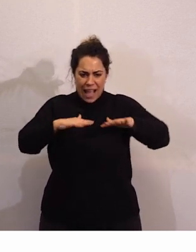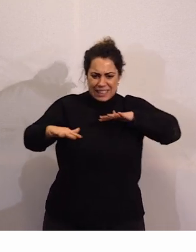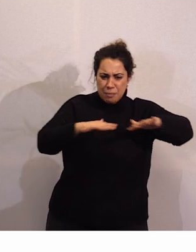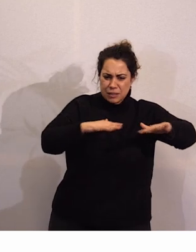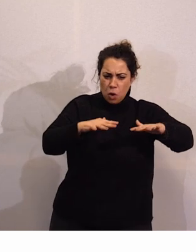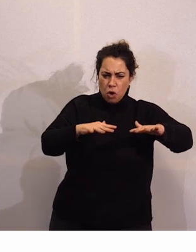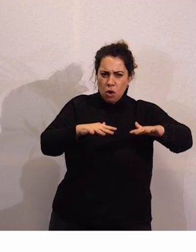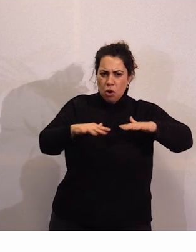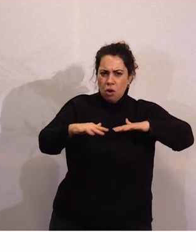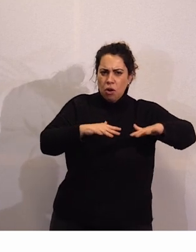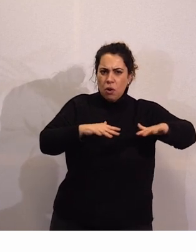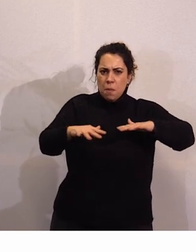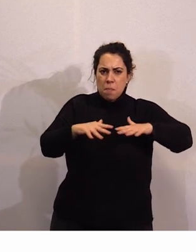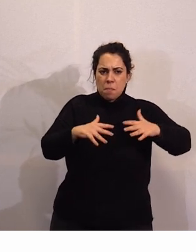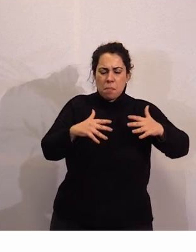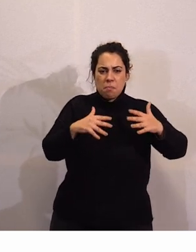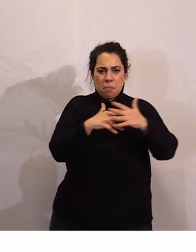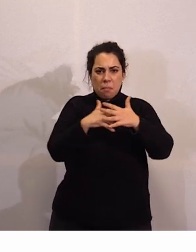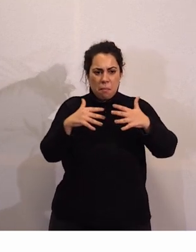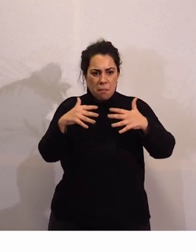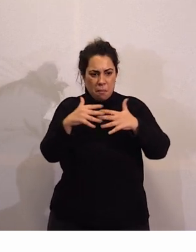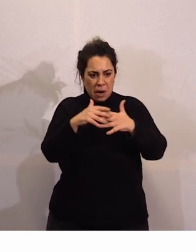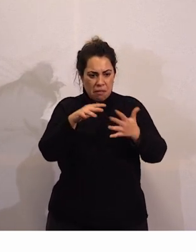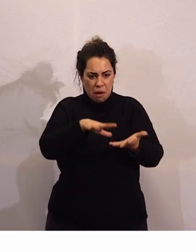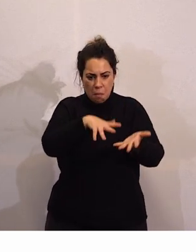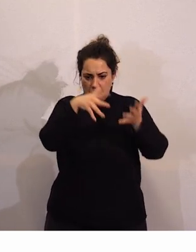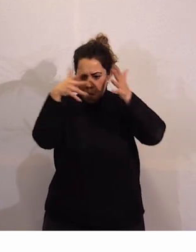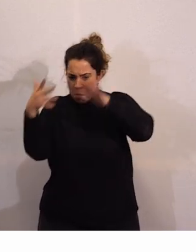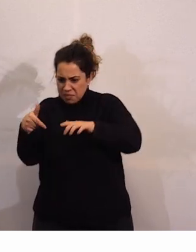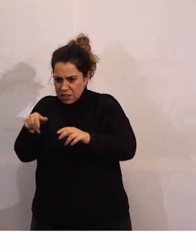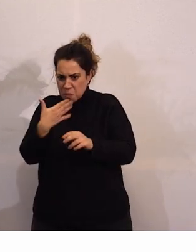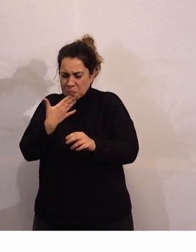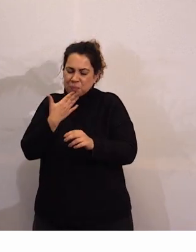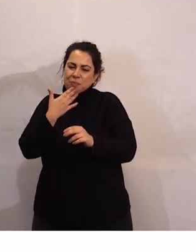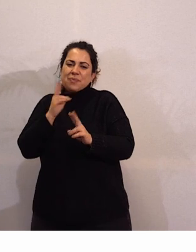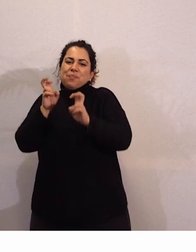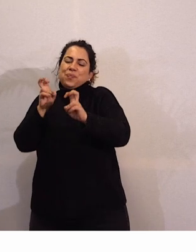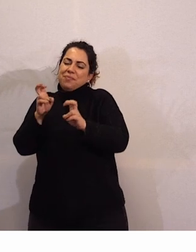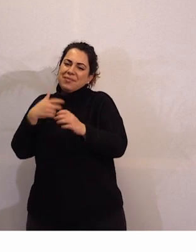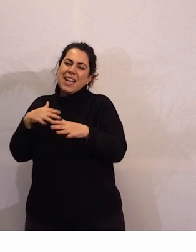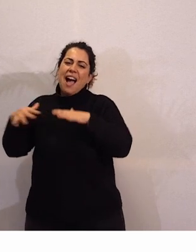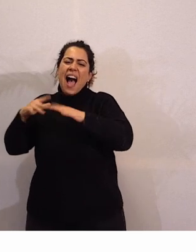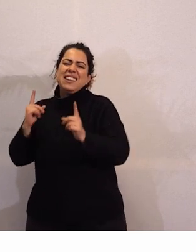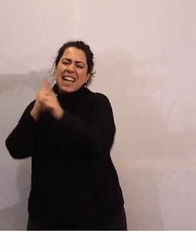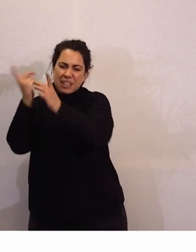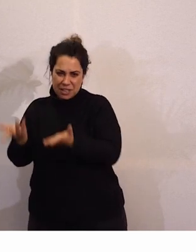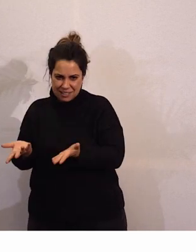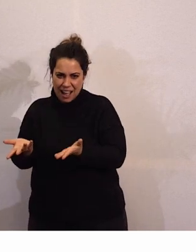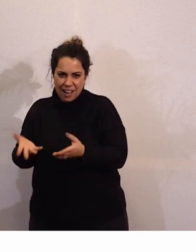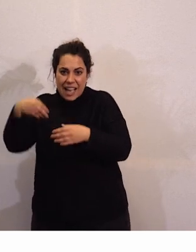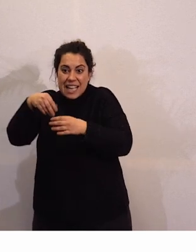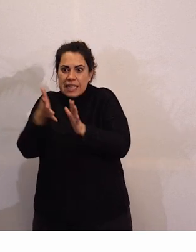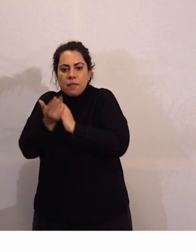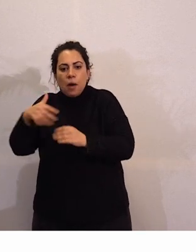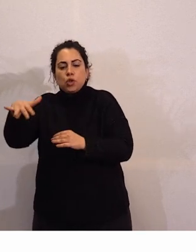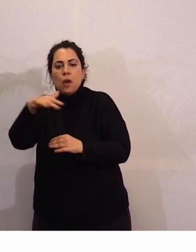llevarla a un tema que es antiactivista por decirlo de alguna manera que es una zona